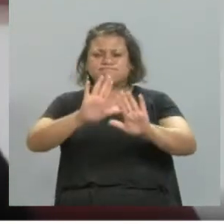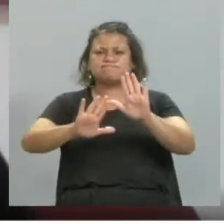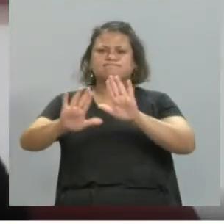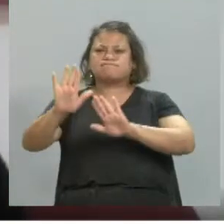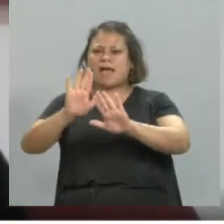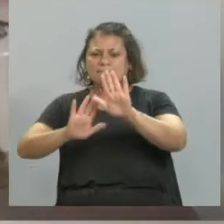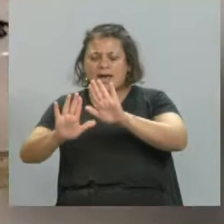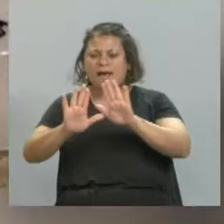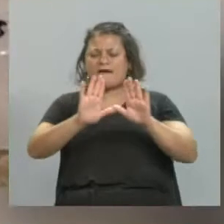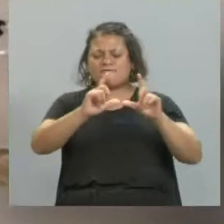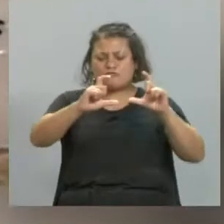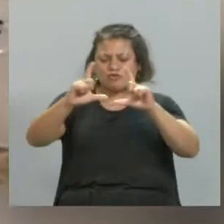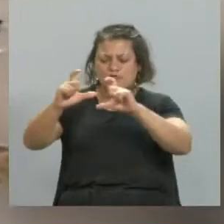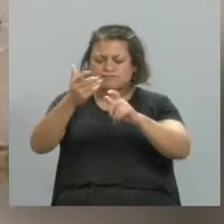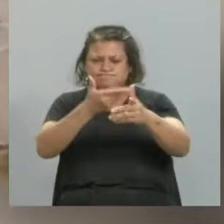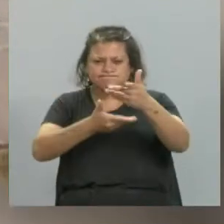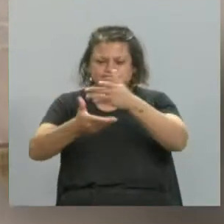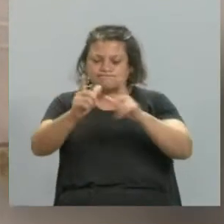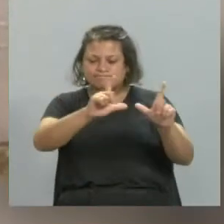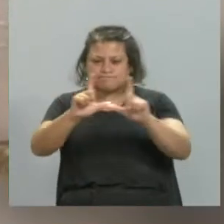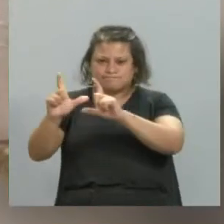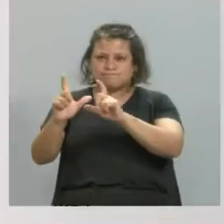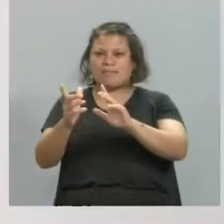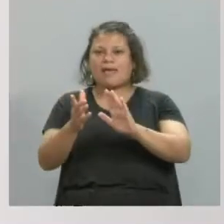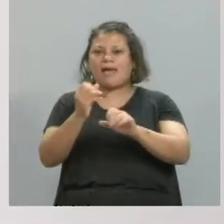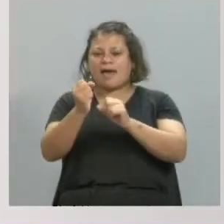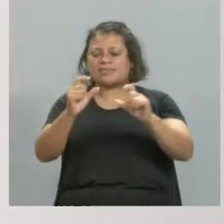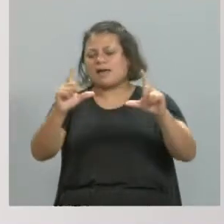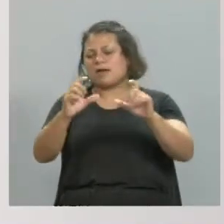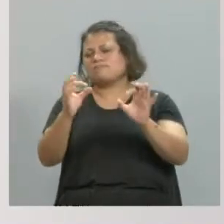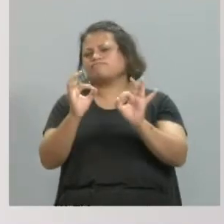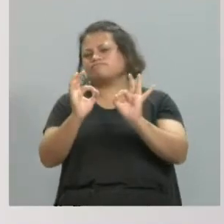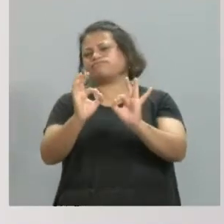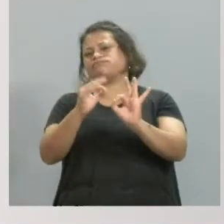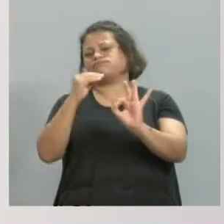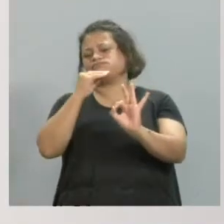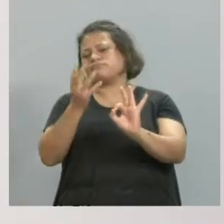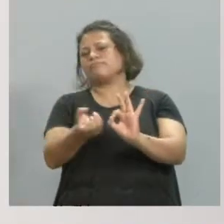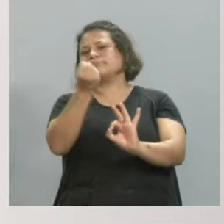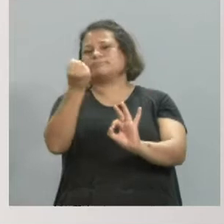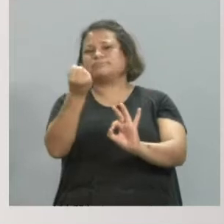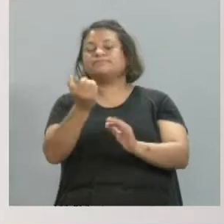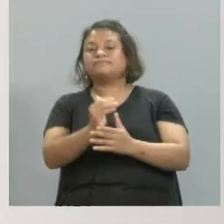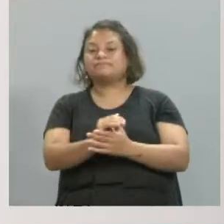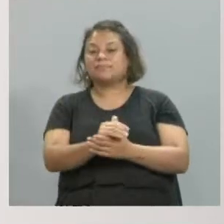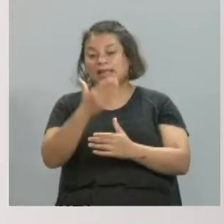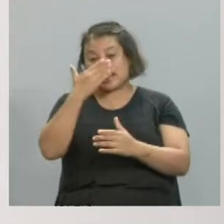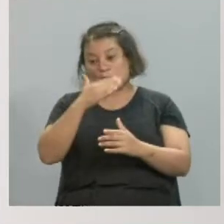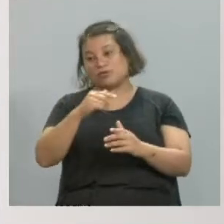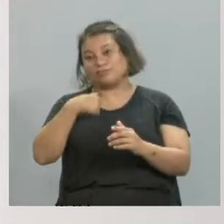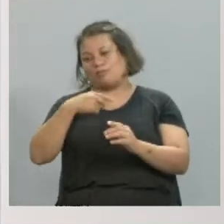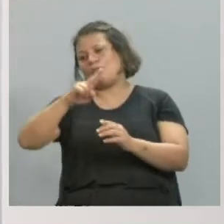como jugar con muchas posibilidades de fotos, hasta encontrar la imagen, digamos, definitiva que voy a plasmar.